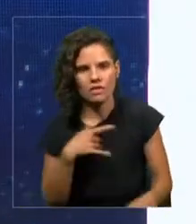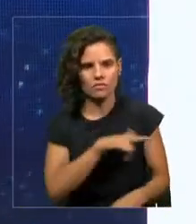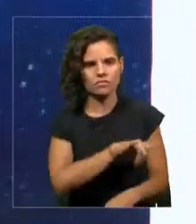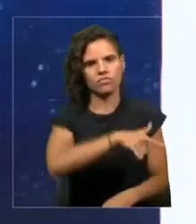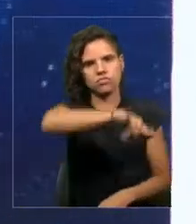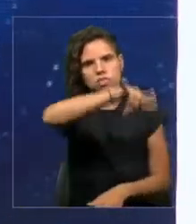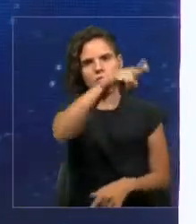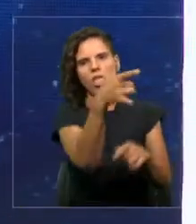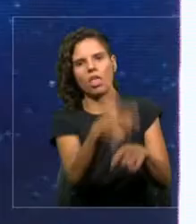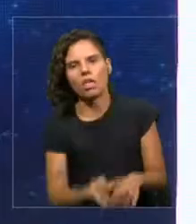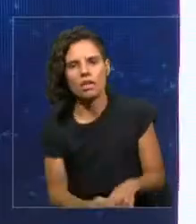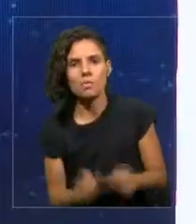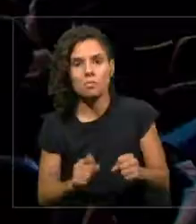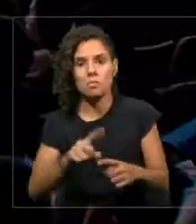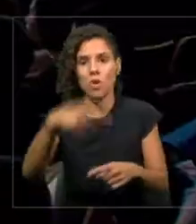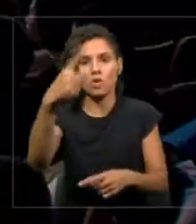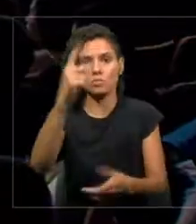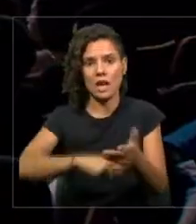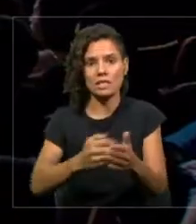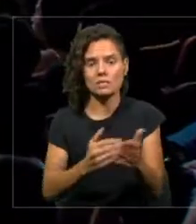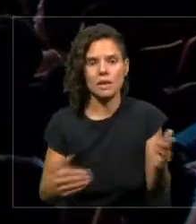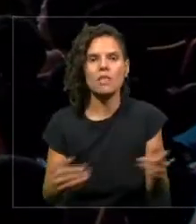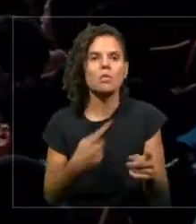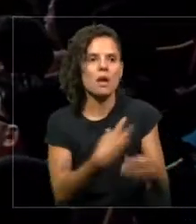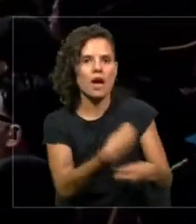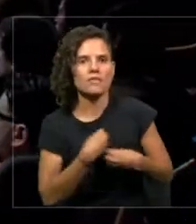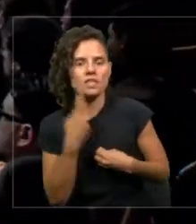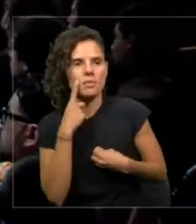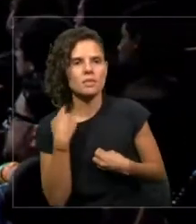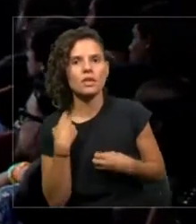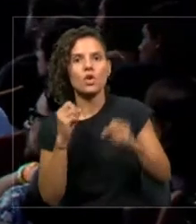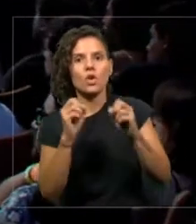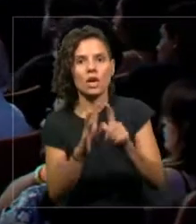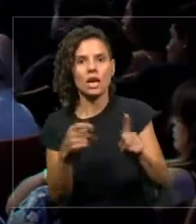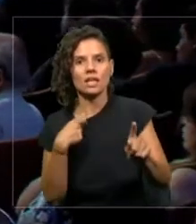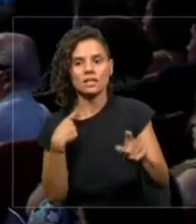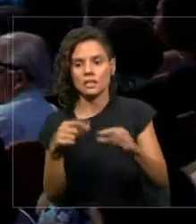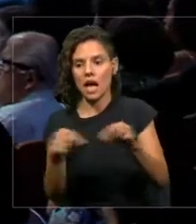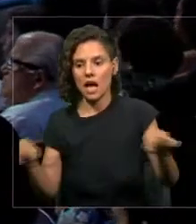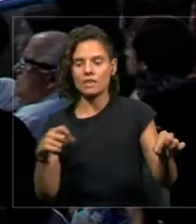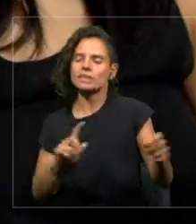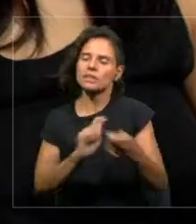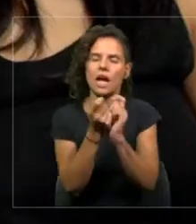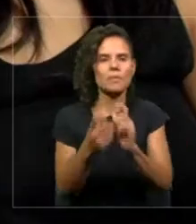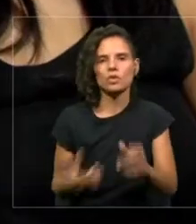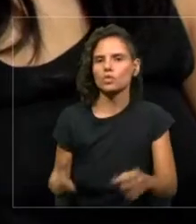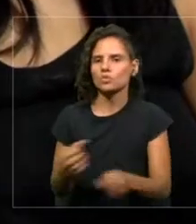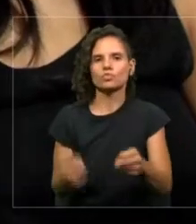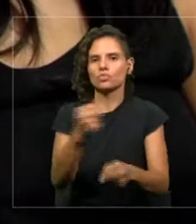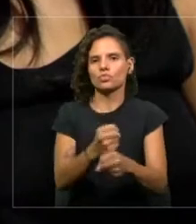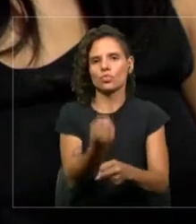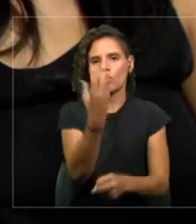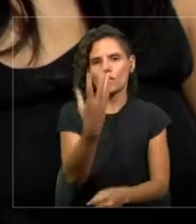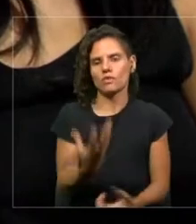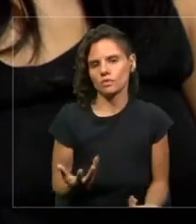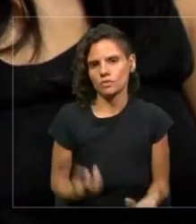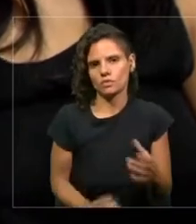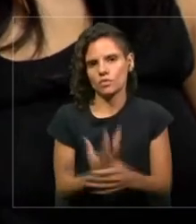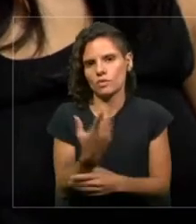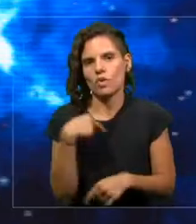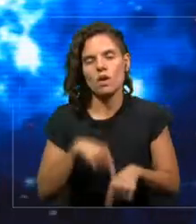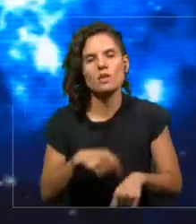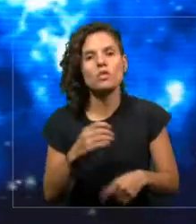mes y medio. Ok, gracias por avisarme. Cable, vamos a cambiarse. Ahí están los dos ejemplos. Con esto reducimos procesos,